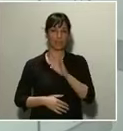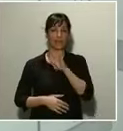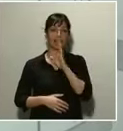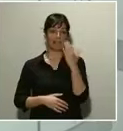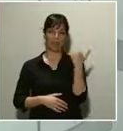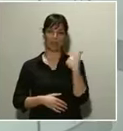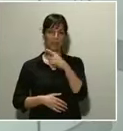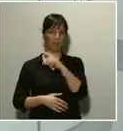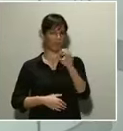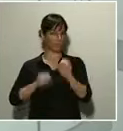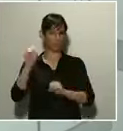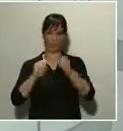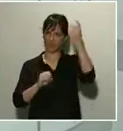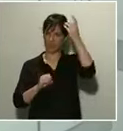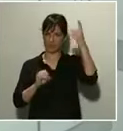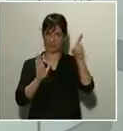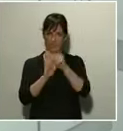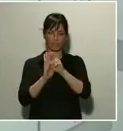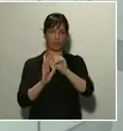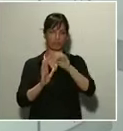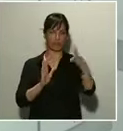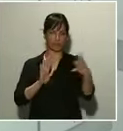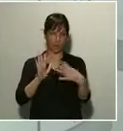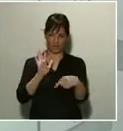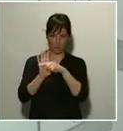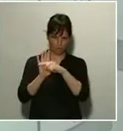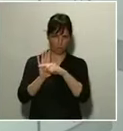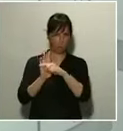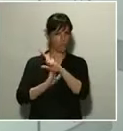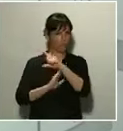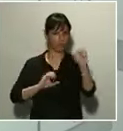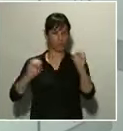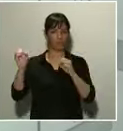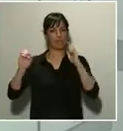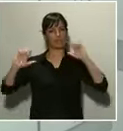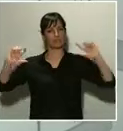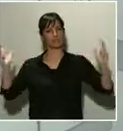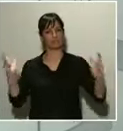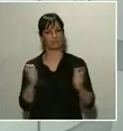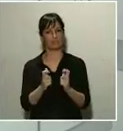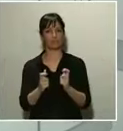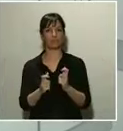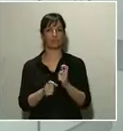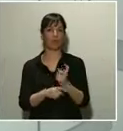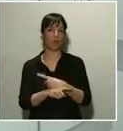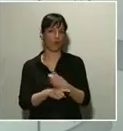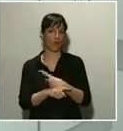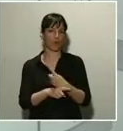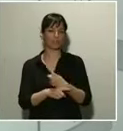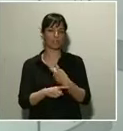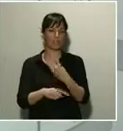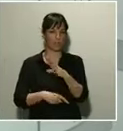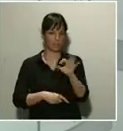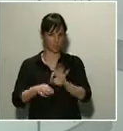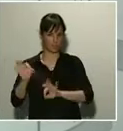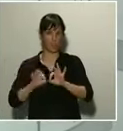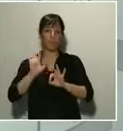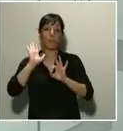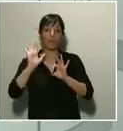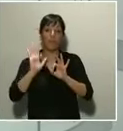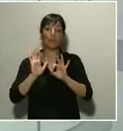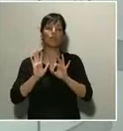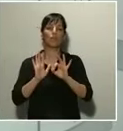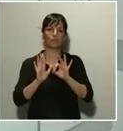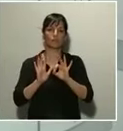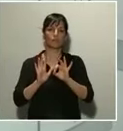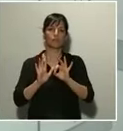Real Decreto del 14 de marzo a una reducción en horas valle del 50%, pero manteniendo hasta el 80% de las